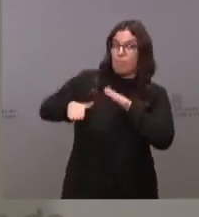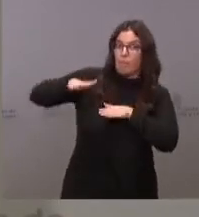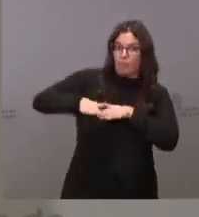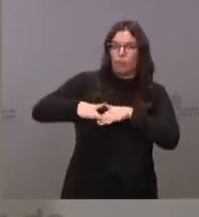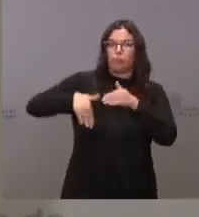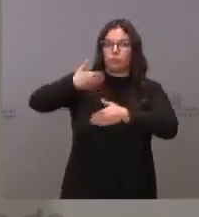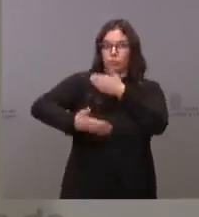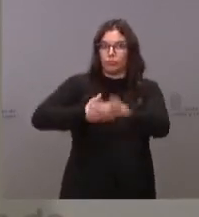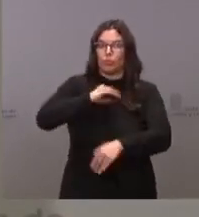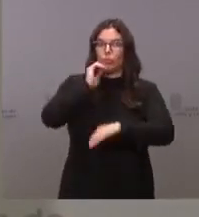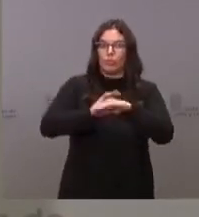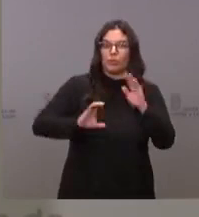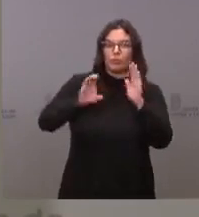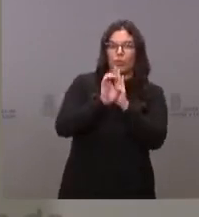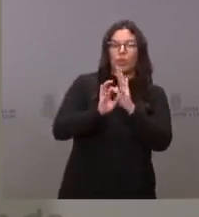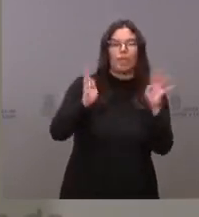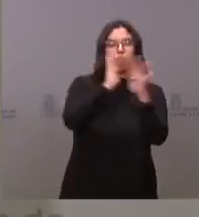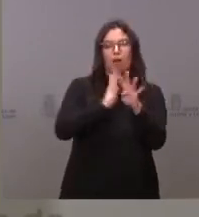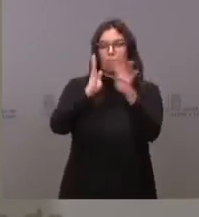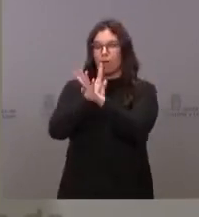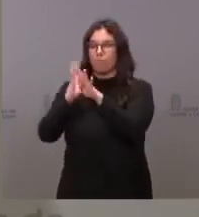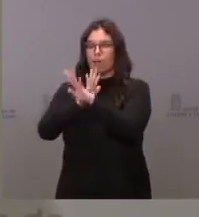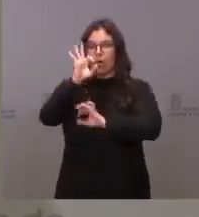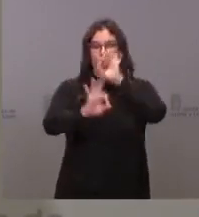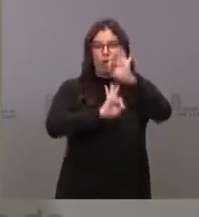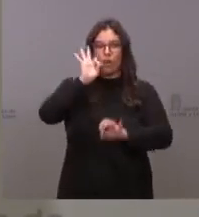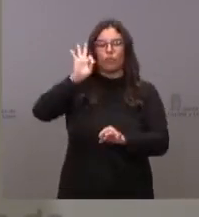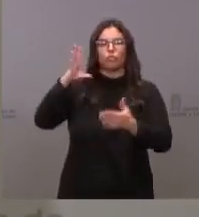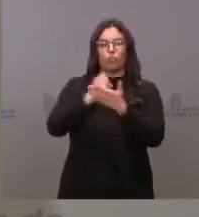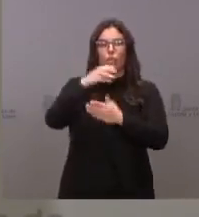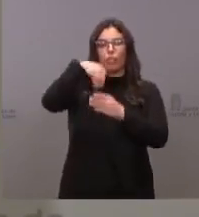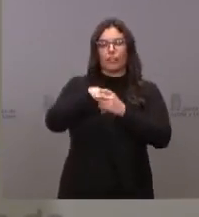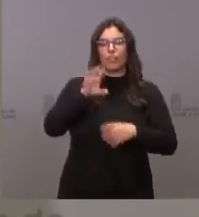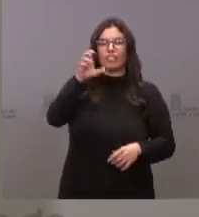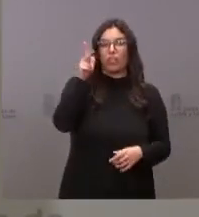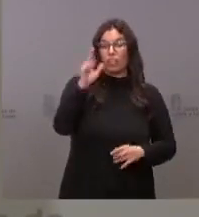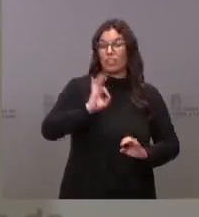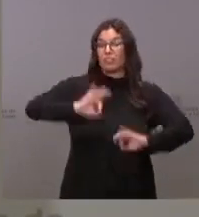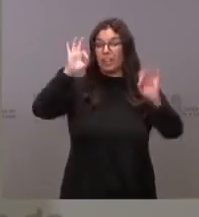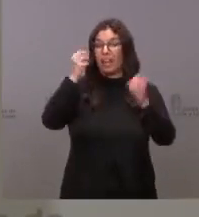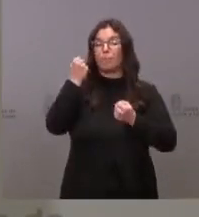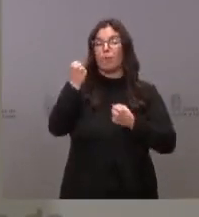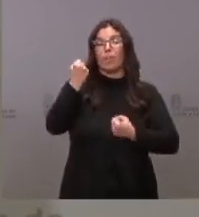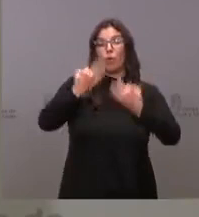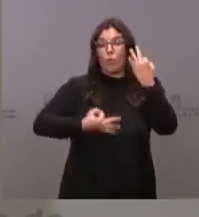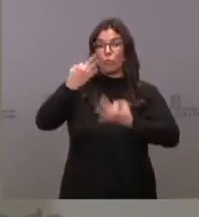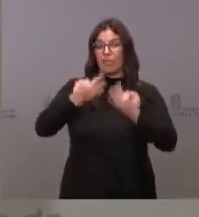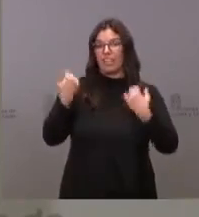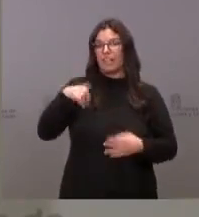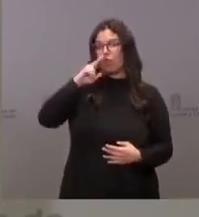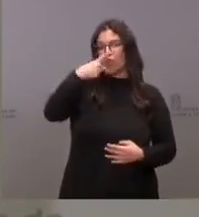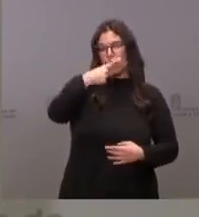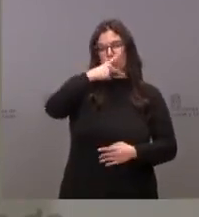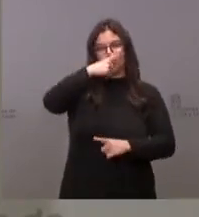Constitución y renovar todos los órganos del Estado de Derecho y, especialmente, el Poder Judicial, que lleva dos años y medio con el mandato